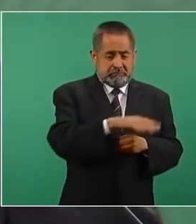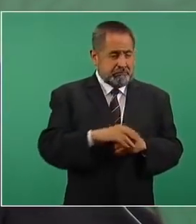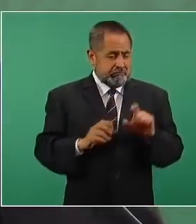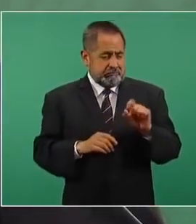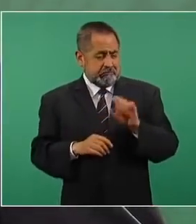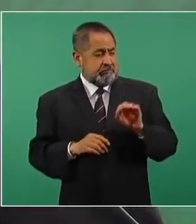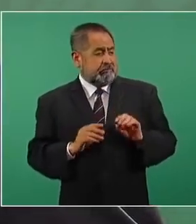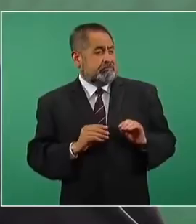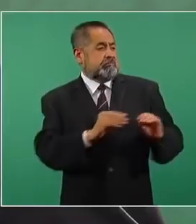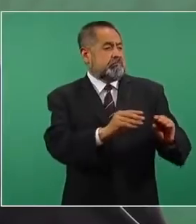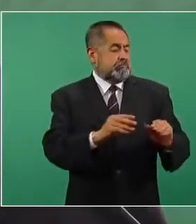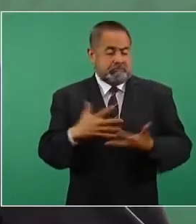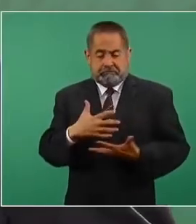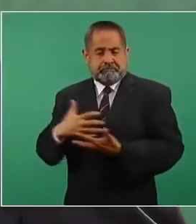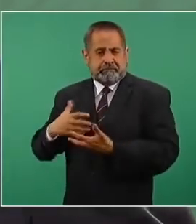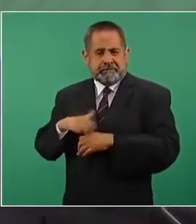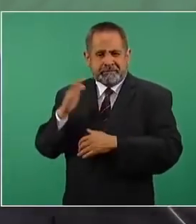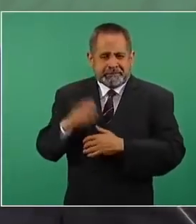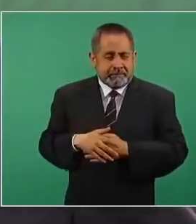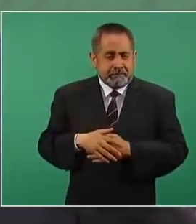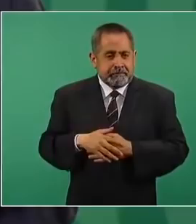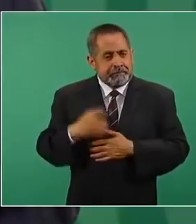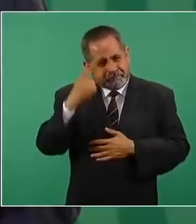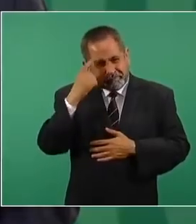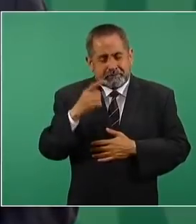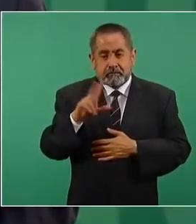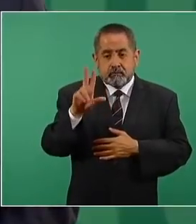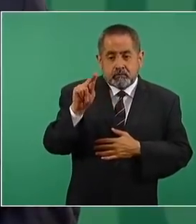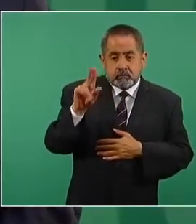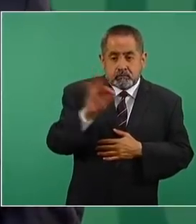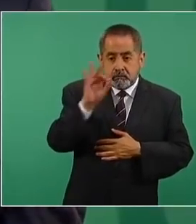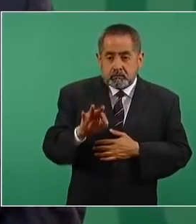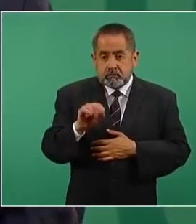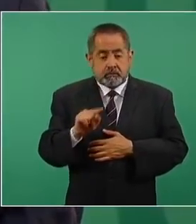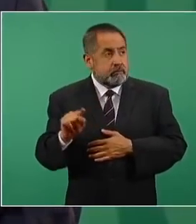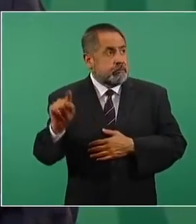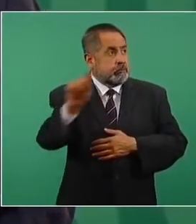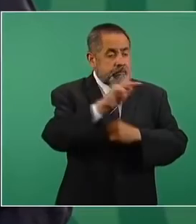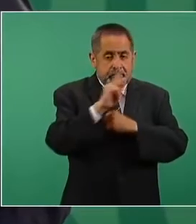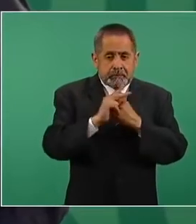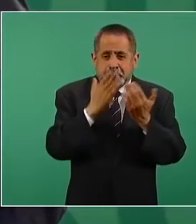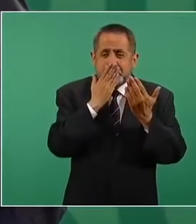por ciento. Y hay 80 países que no tienen una sola dosis.